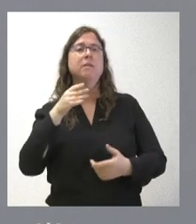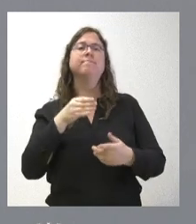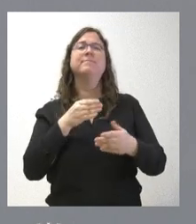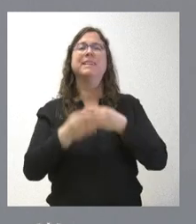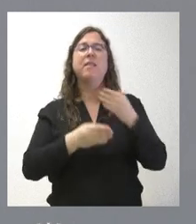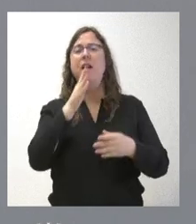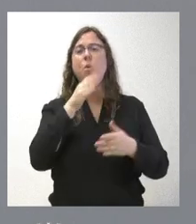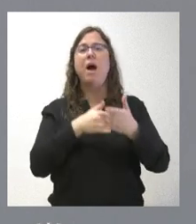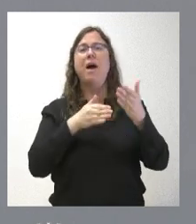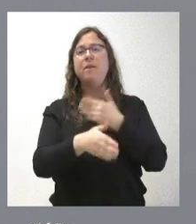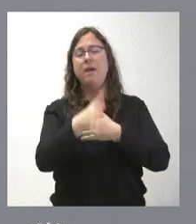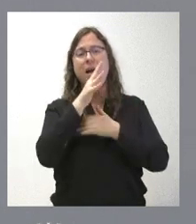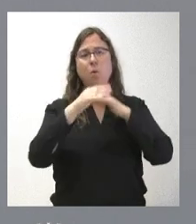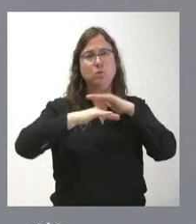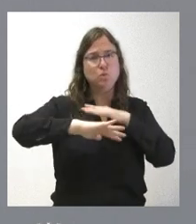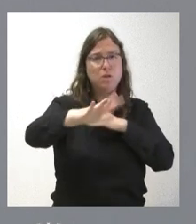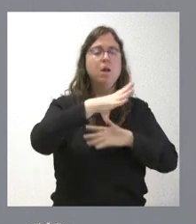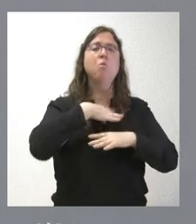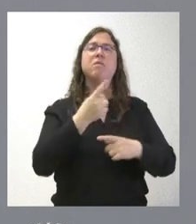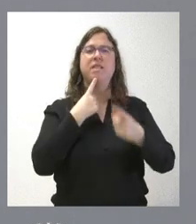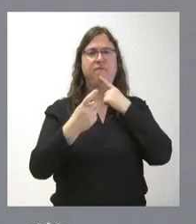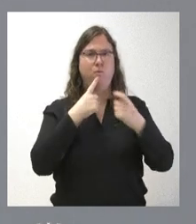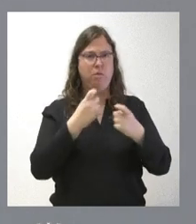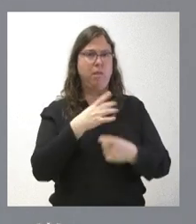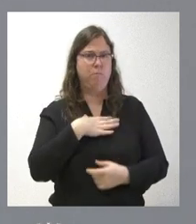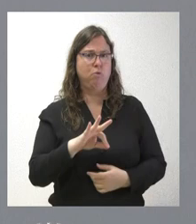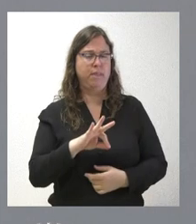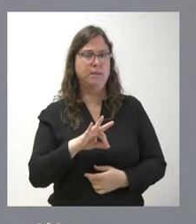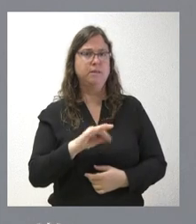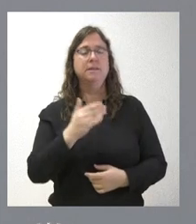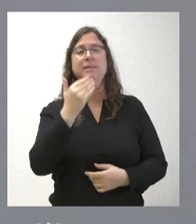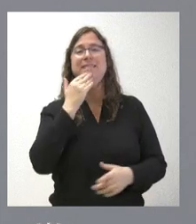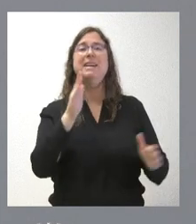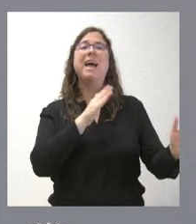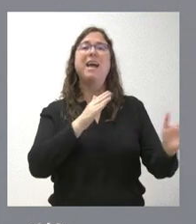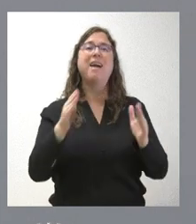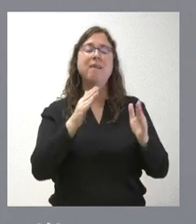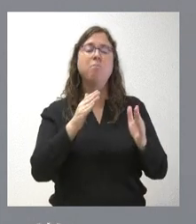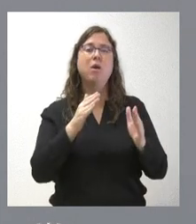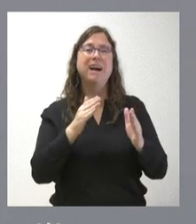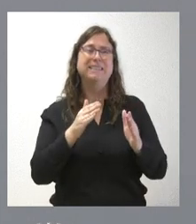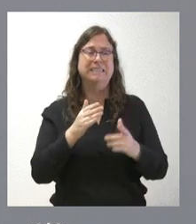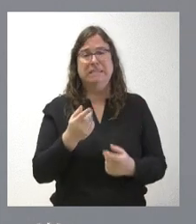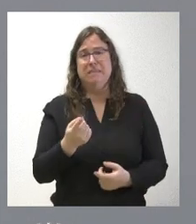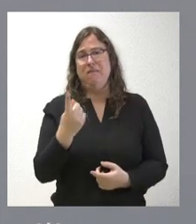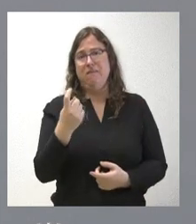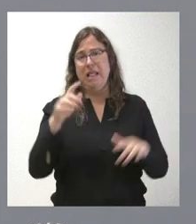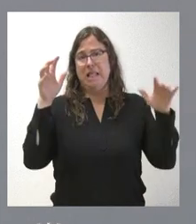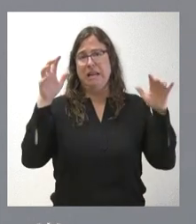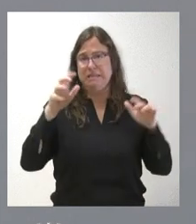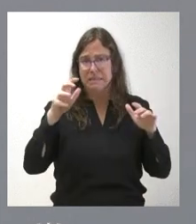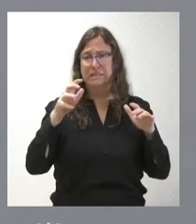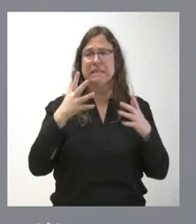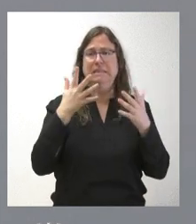de aguas subterráneas que pueden tener dificultades durante las épocas de más escasez y muy especialmente este año, que es